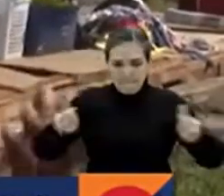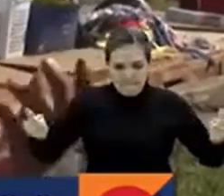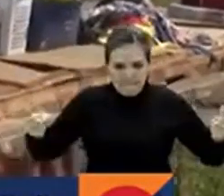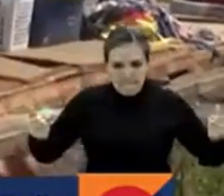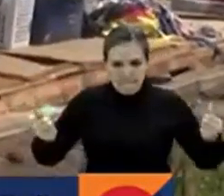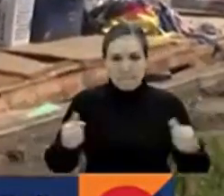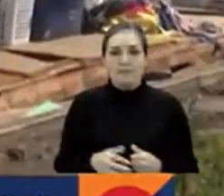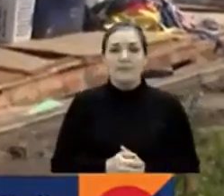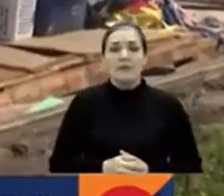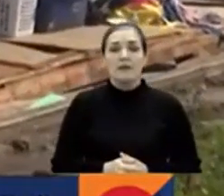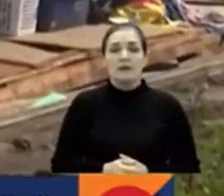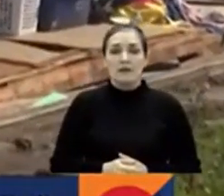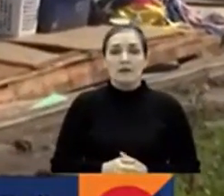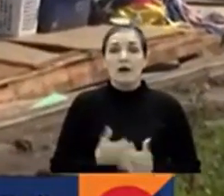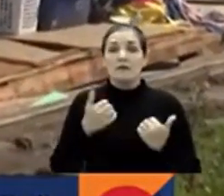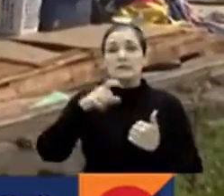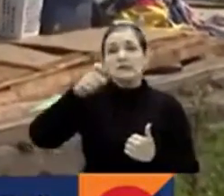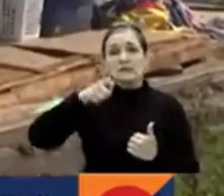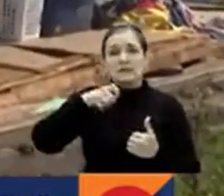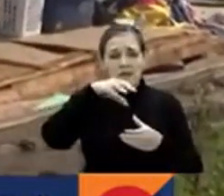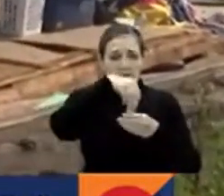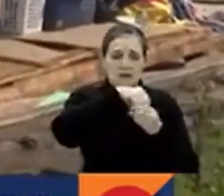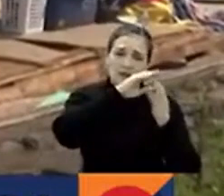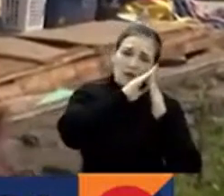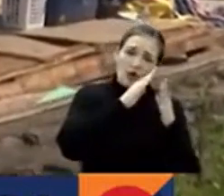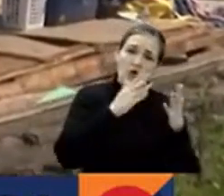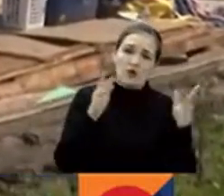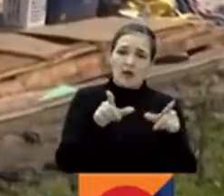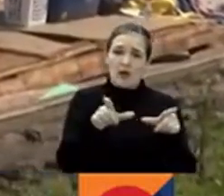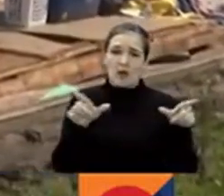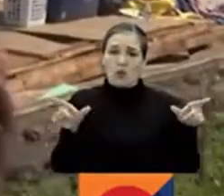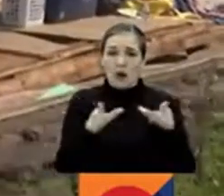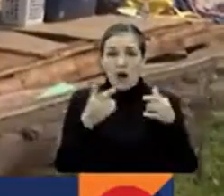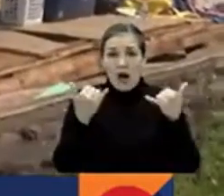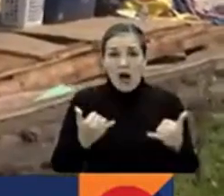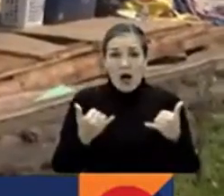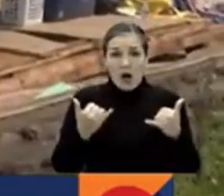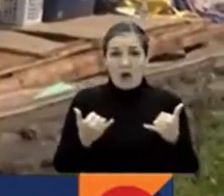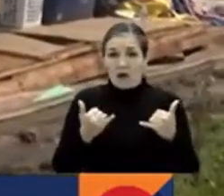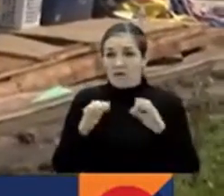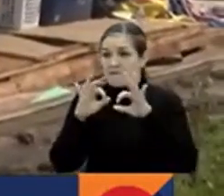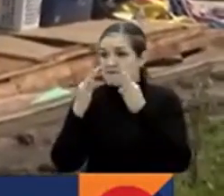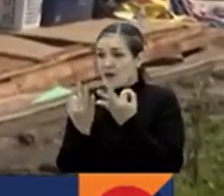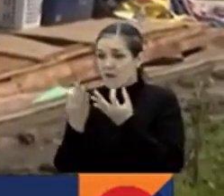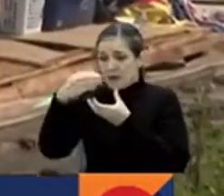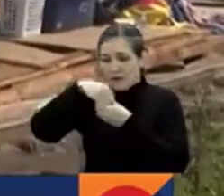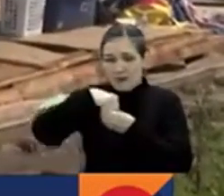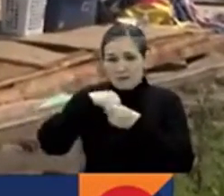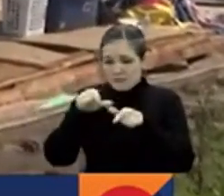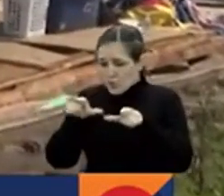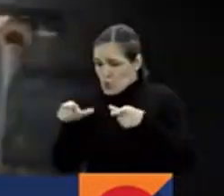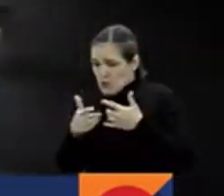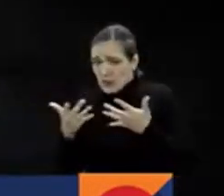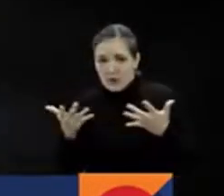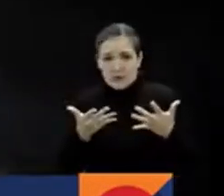En este momento necesitamos un lugar donde quedarnos porque nos estamos quedando con miembros de la familia en este momento.